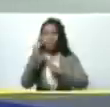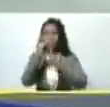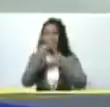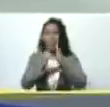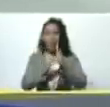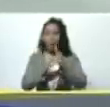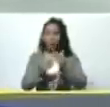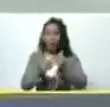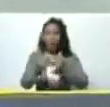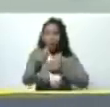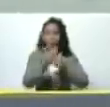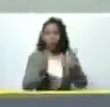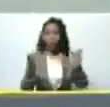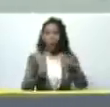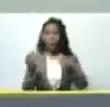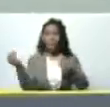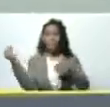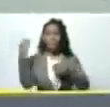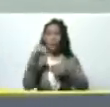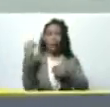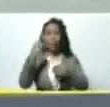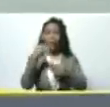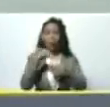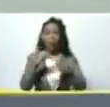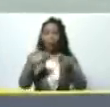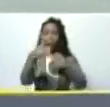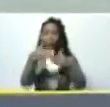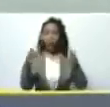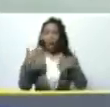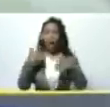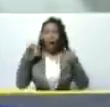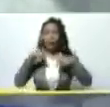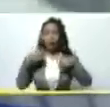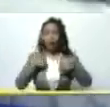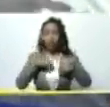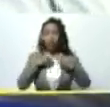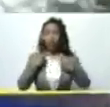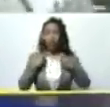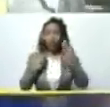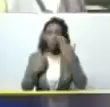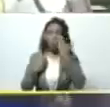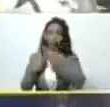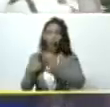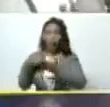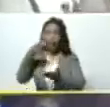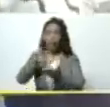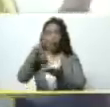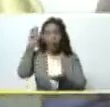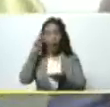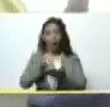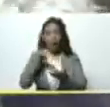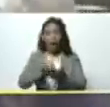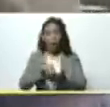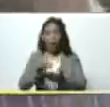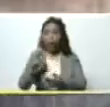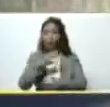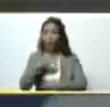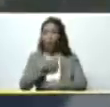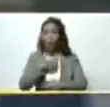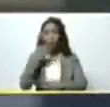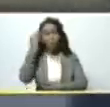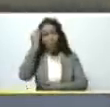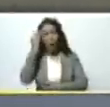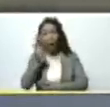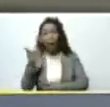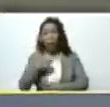extensión y mayor rendimiento aquí lo estamos viviendo de hecho en el estado aragua no podíamos imaginarnos